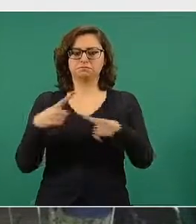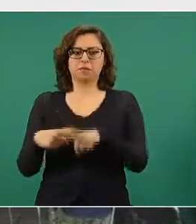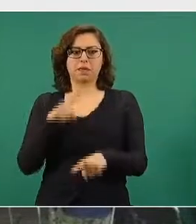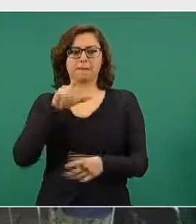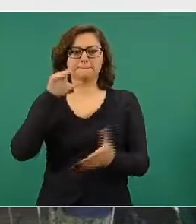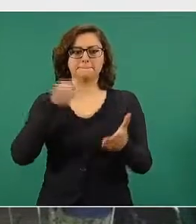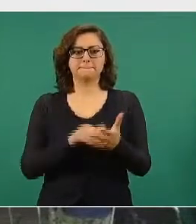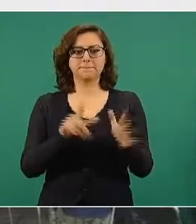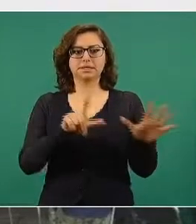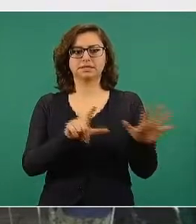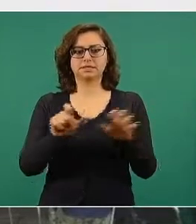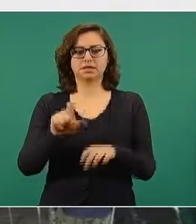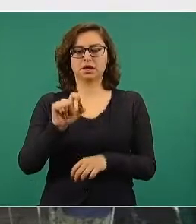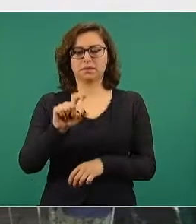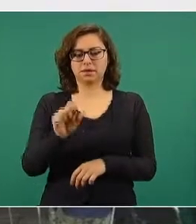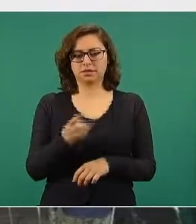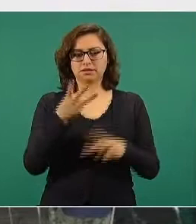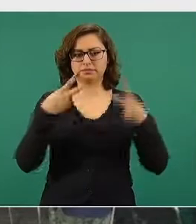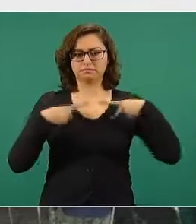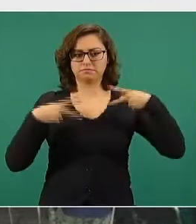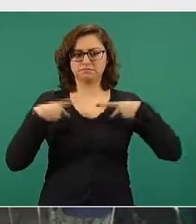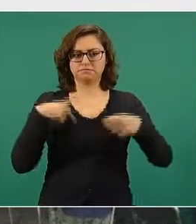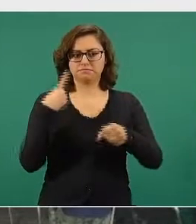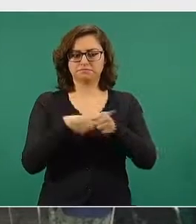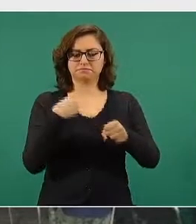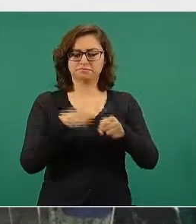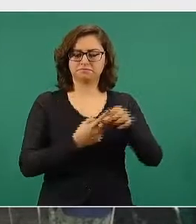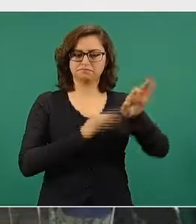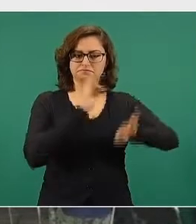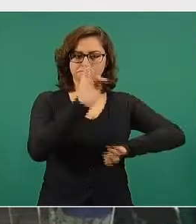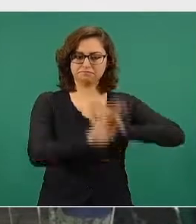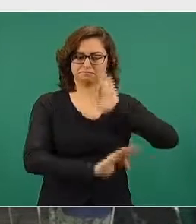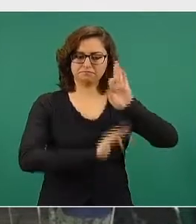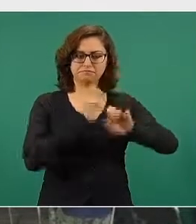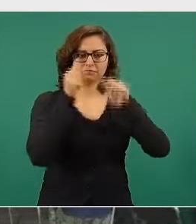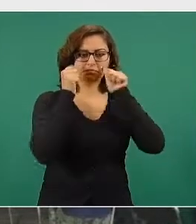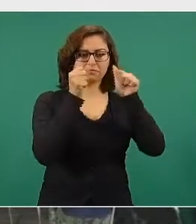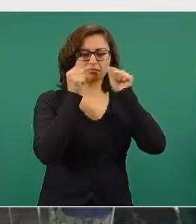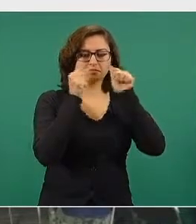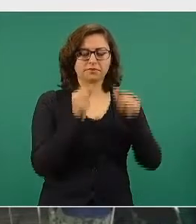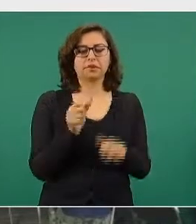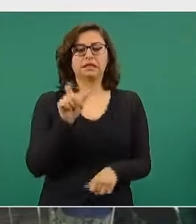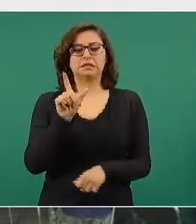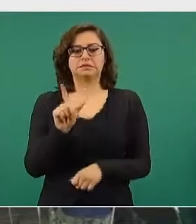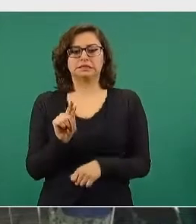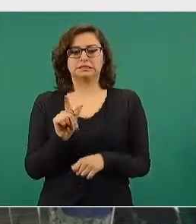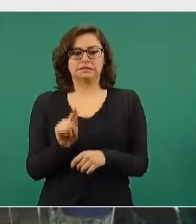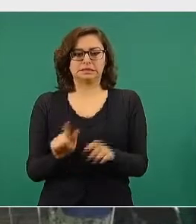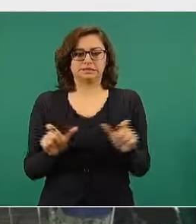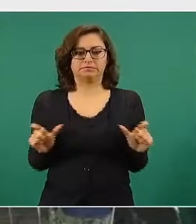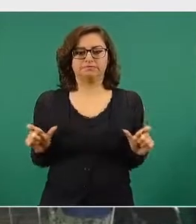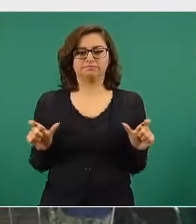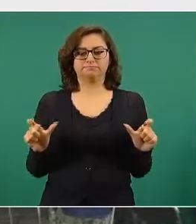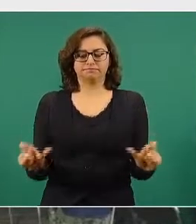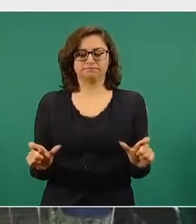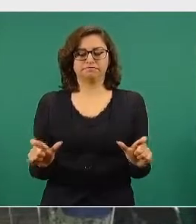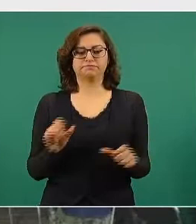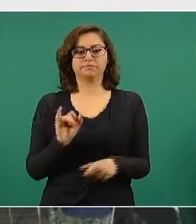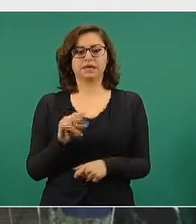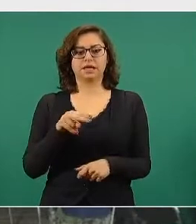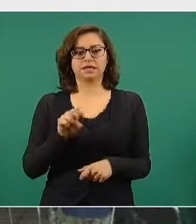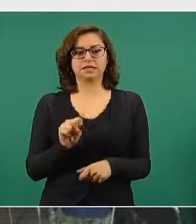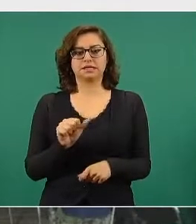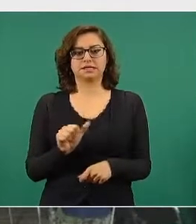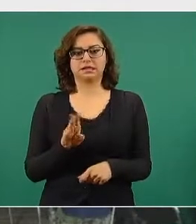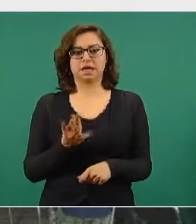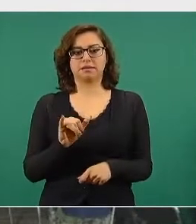723 pacientes atendidos en instalaciones militares y navales, 70 escoltas de seguridad proporcionadas a Insabi